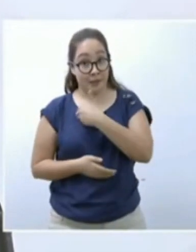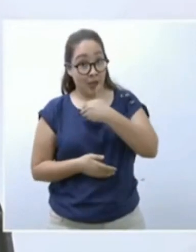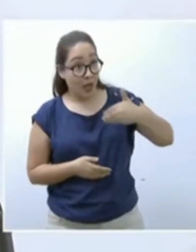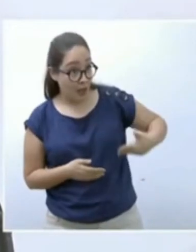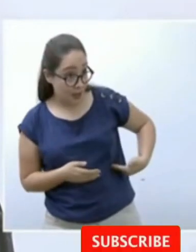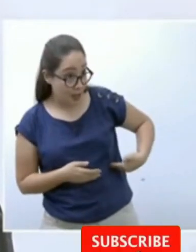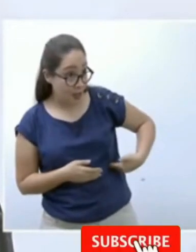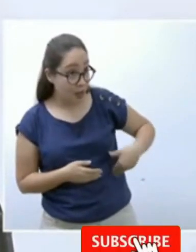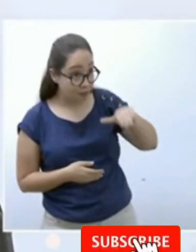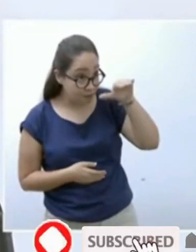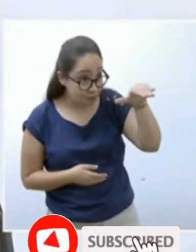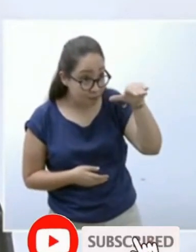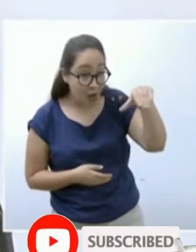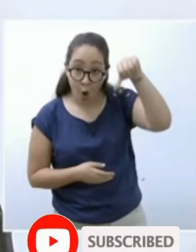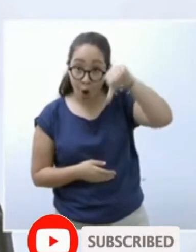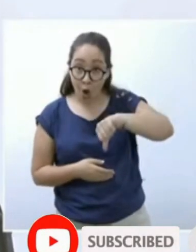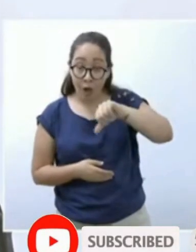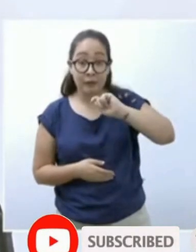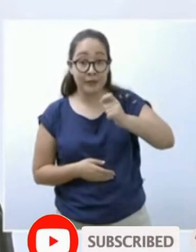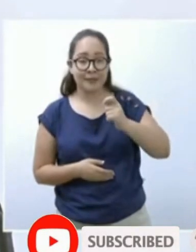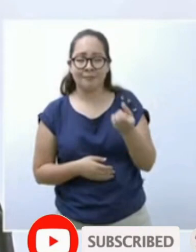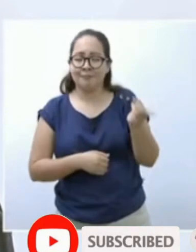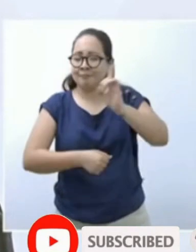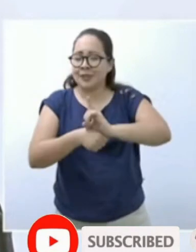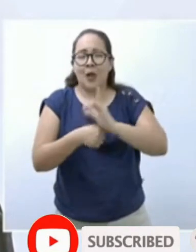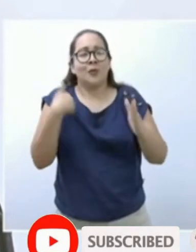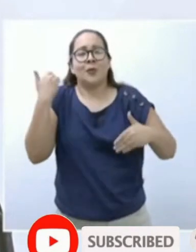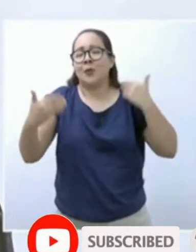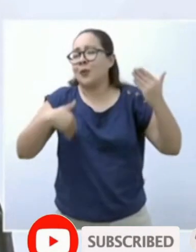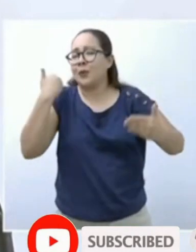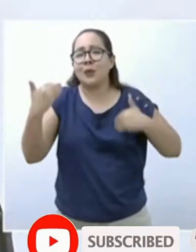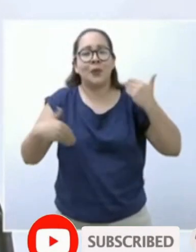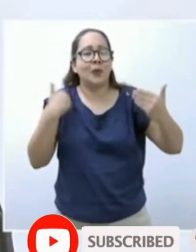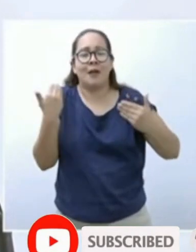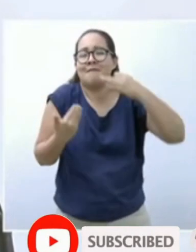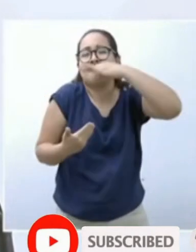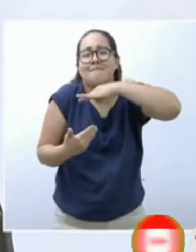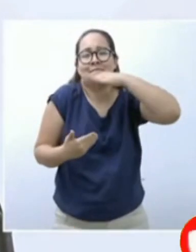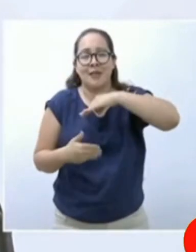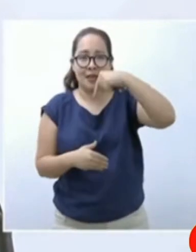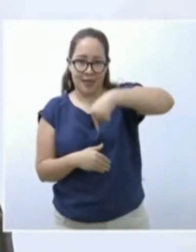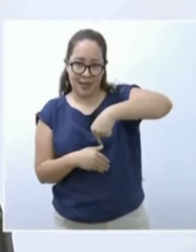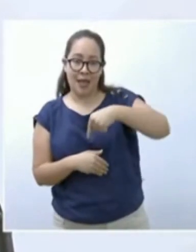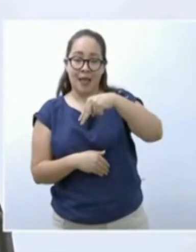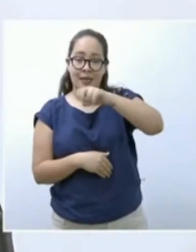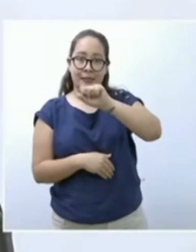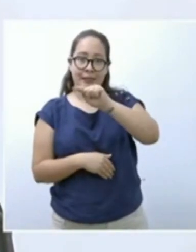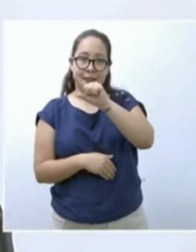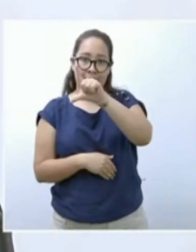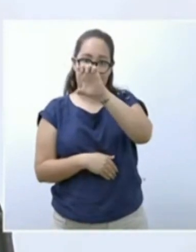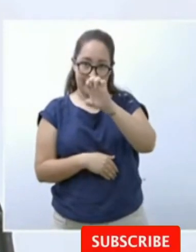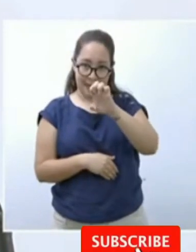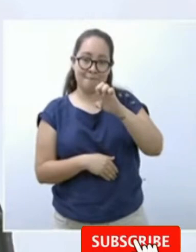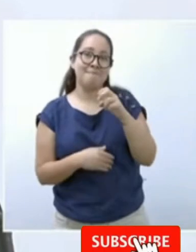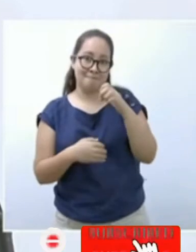fiesta en Nestlé, en la familia Nestlé, y un día de fiesta en Veracruz. Estamos todos muy